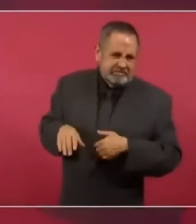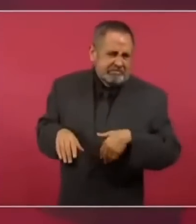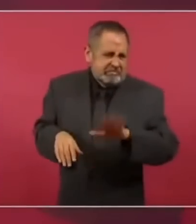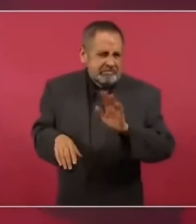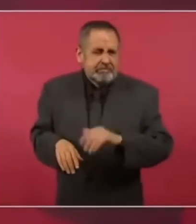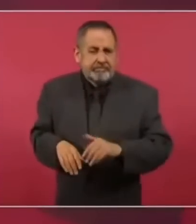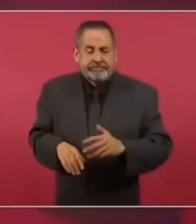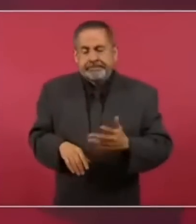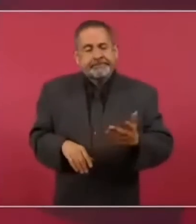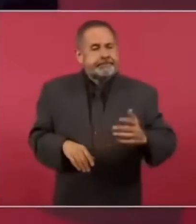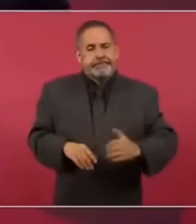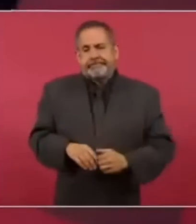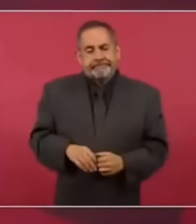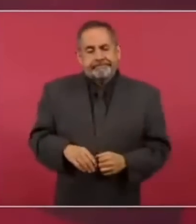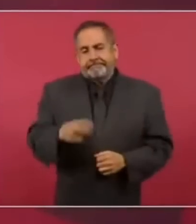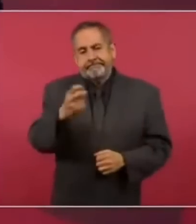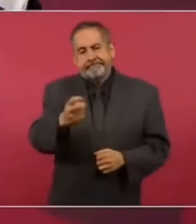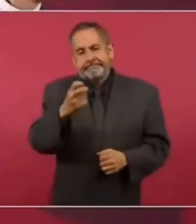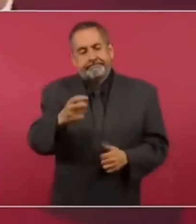y así están